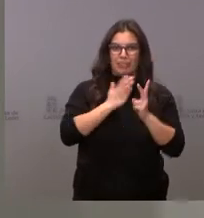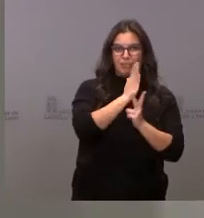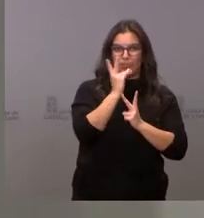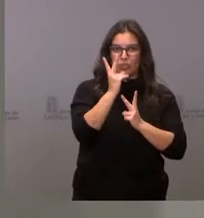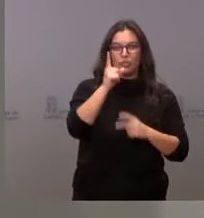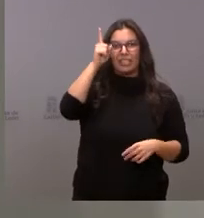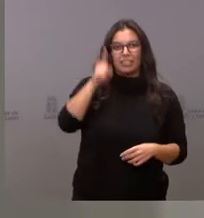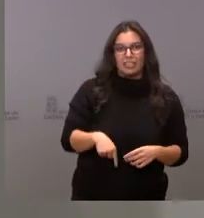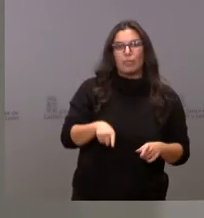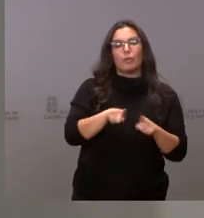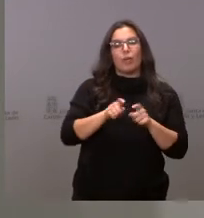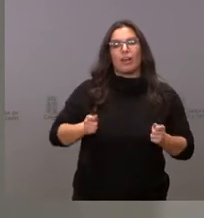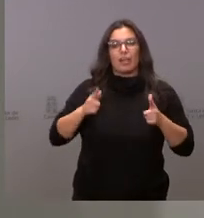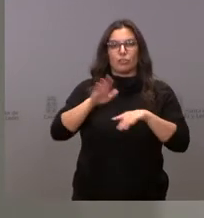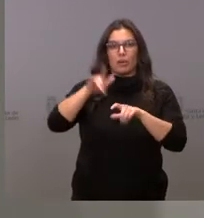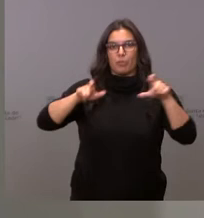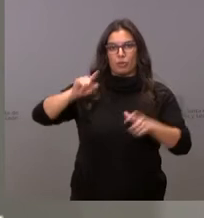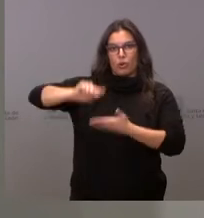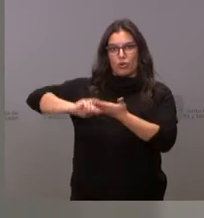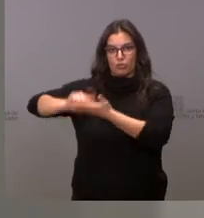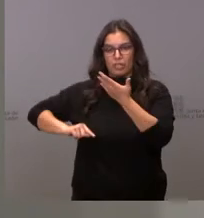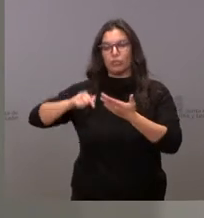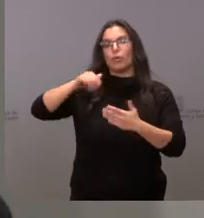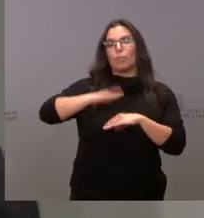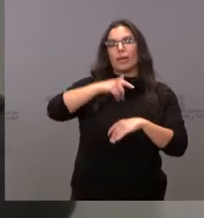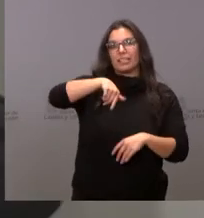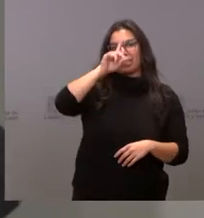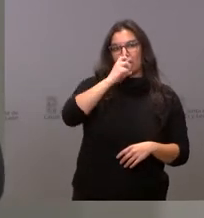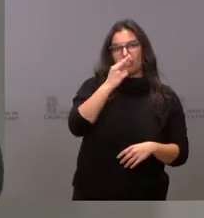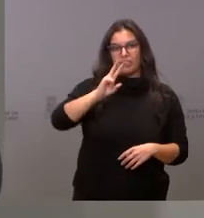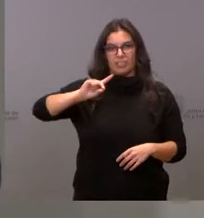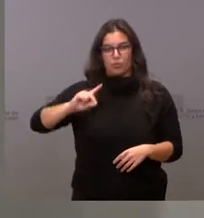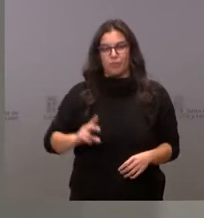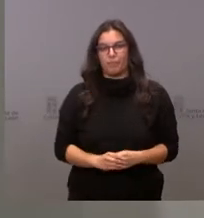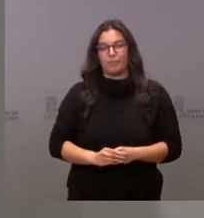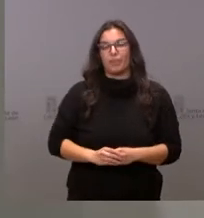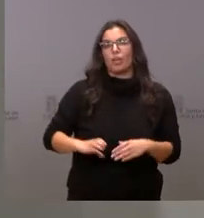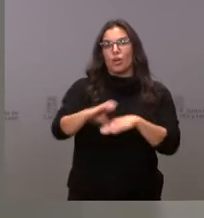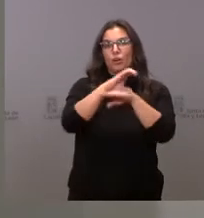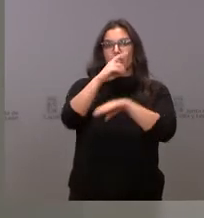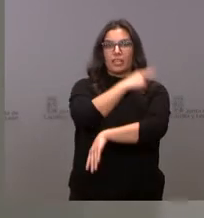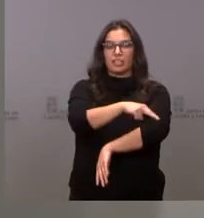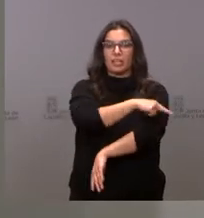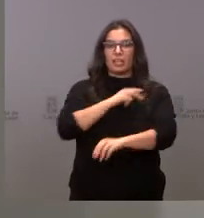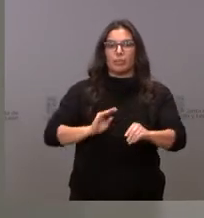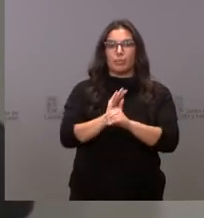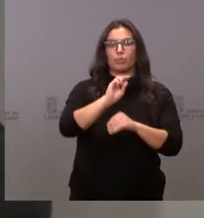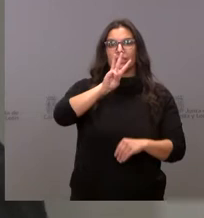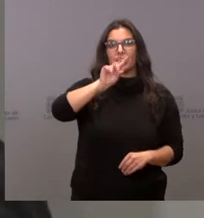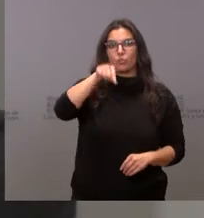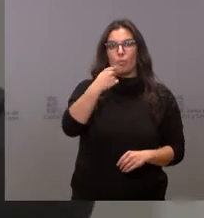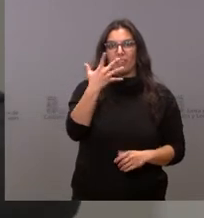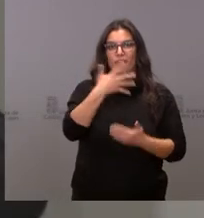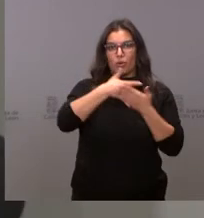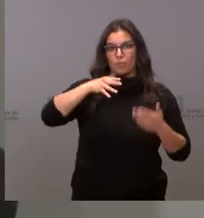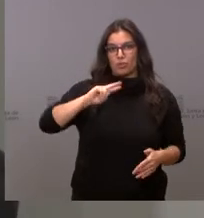como los gastos del personal contratado durante el ejercicio 2021. La Consejería de Sanidad destina 3,5